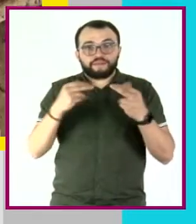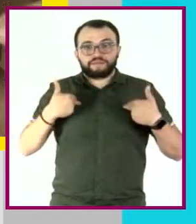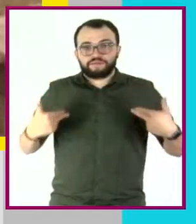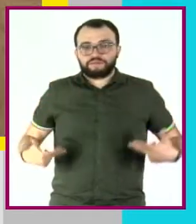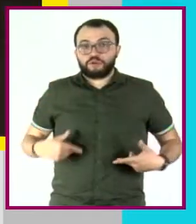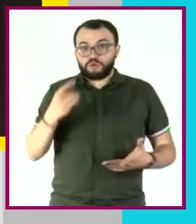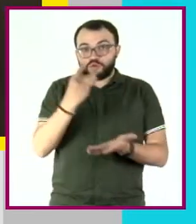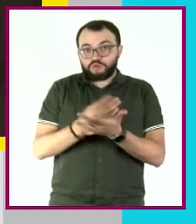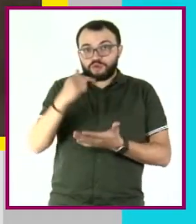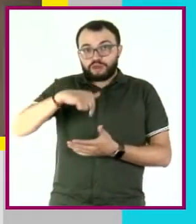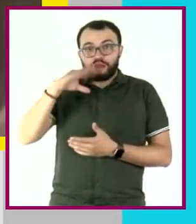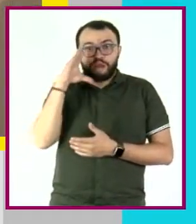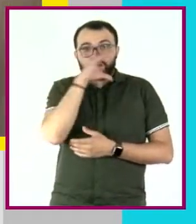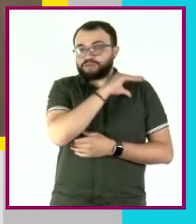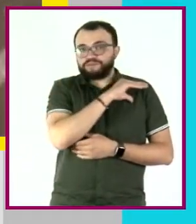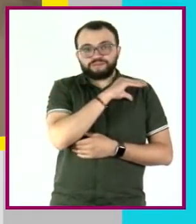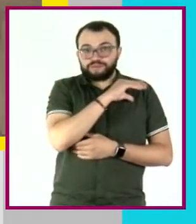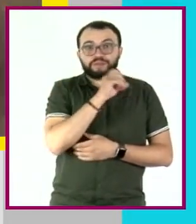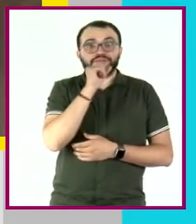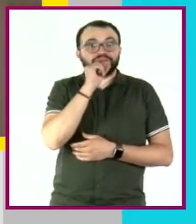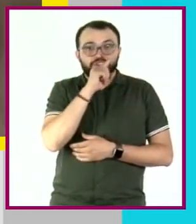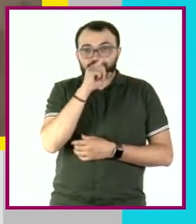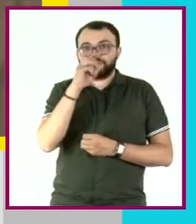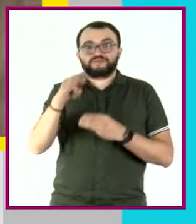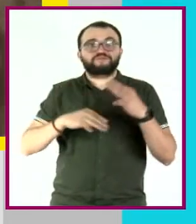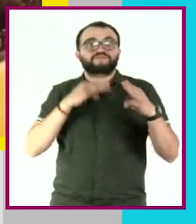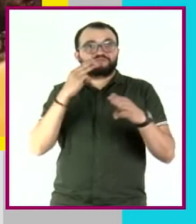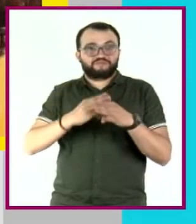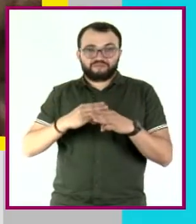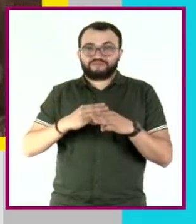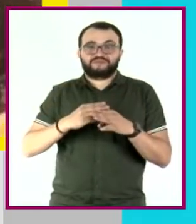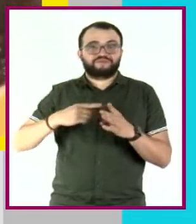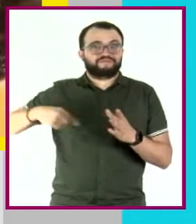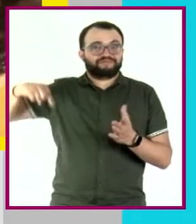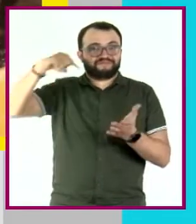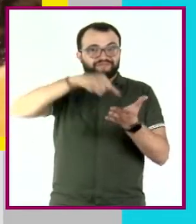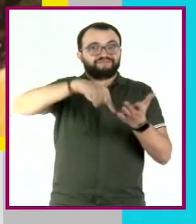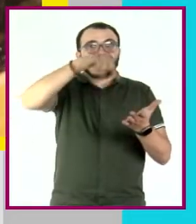aquí, en África Central, sino también en muchas otras partes del mundo.